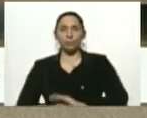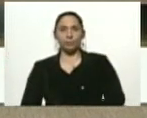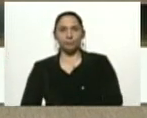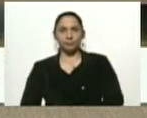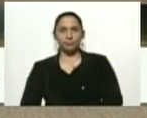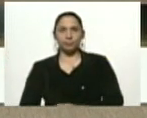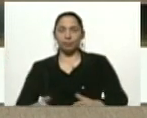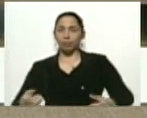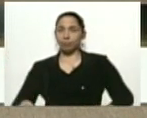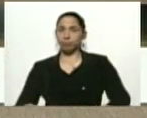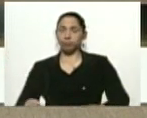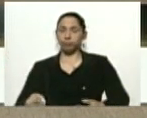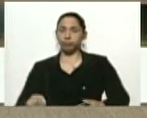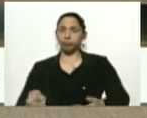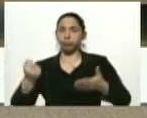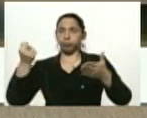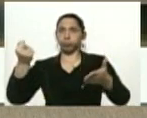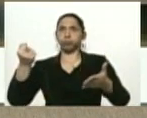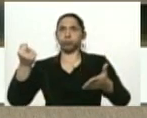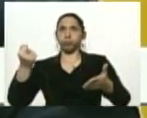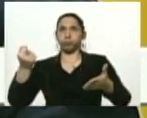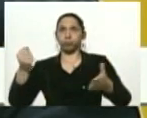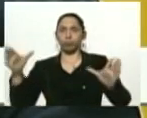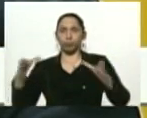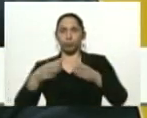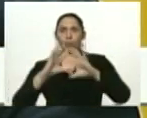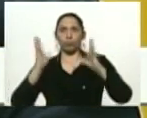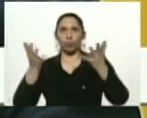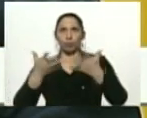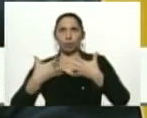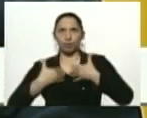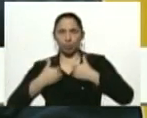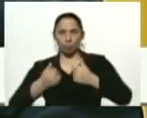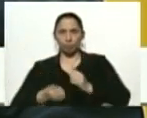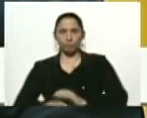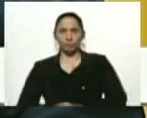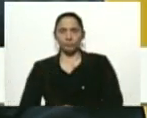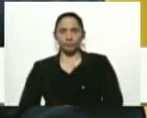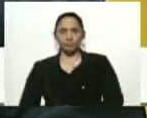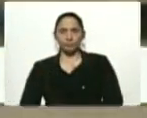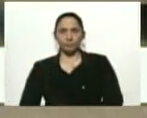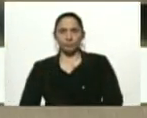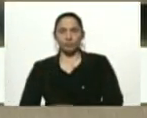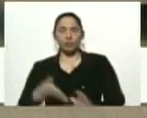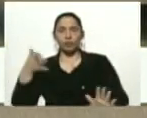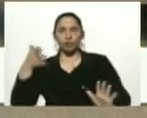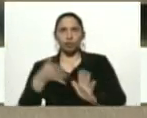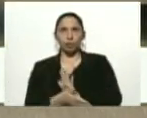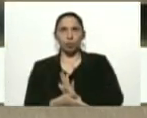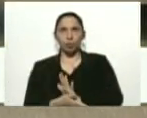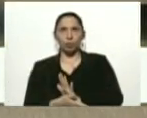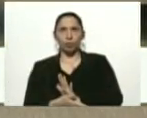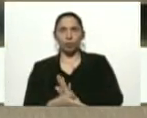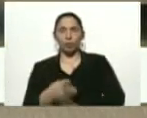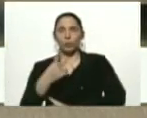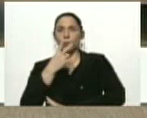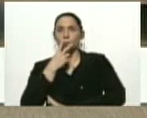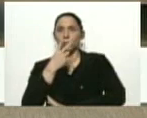galardonada con el premio de la Organización Mundial de la Salud sobre el tabaco.